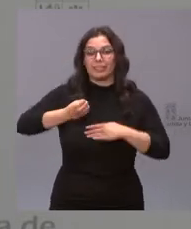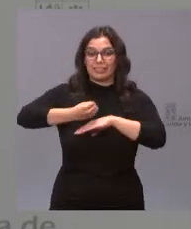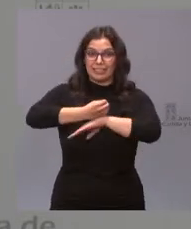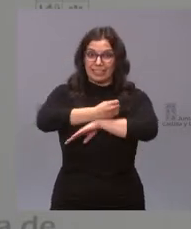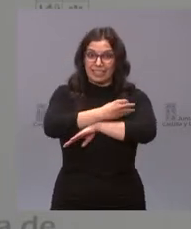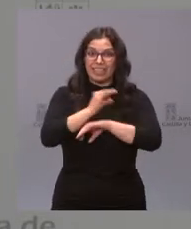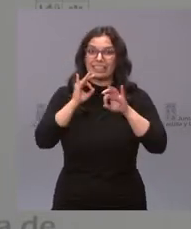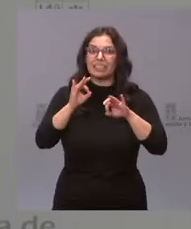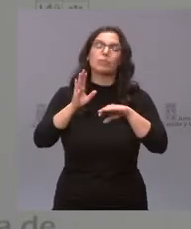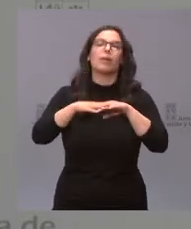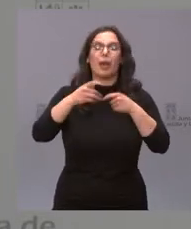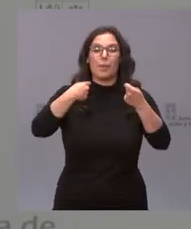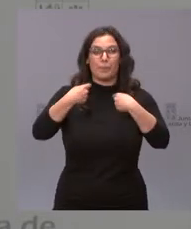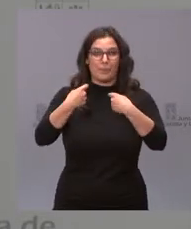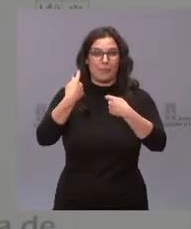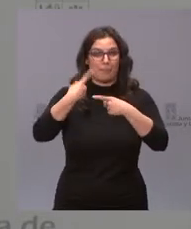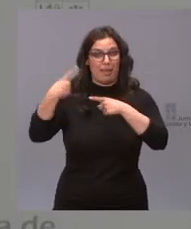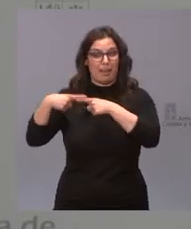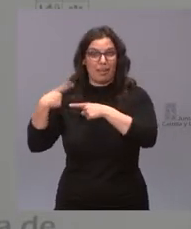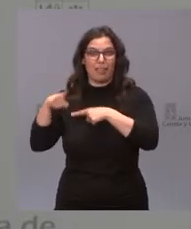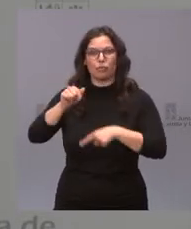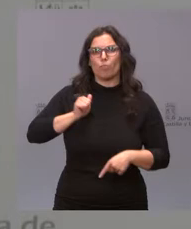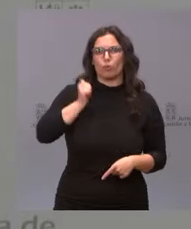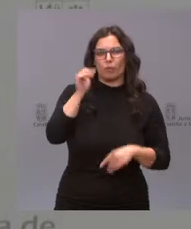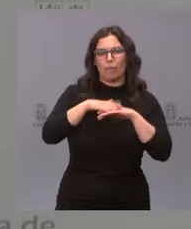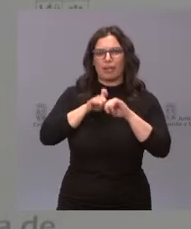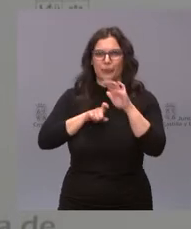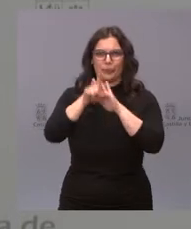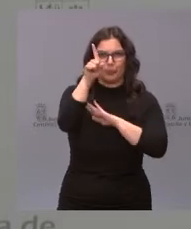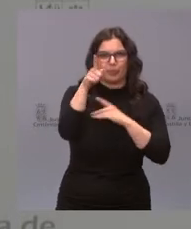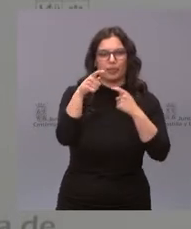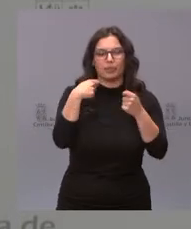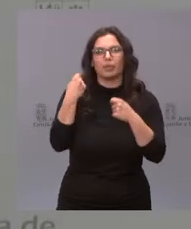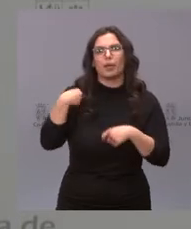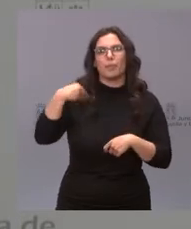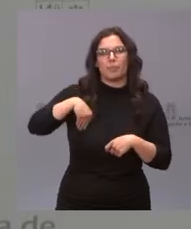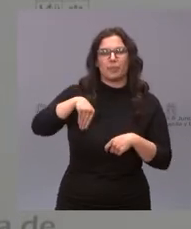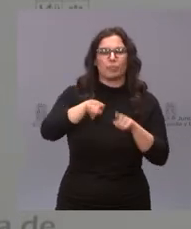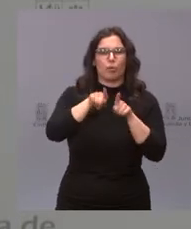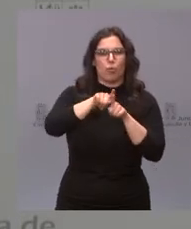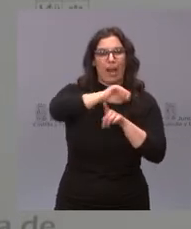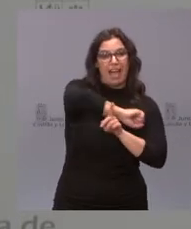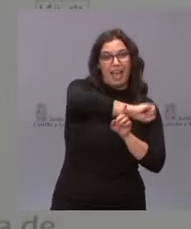mercancías como una oportunidad de desarrollo, el corredor atlántico.